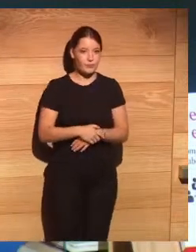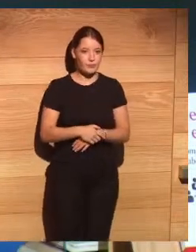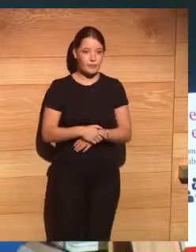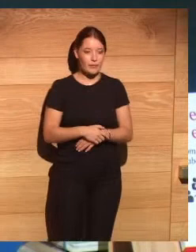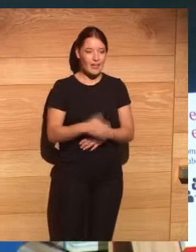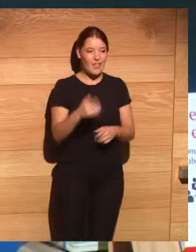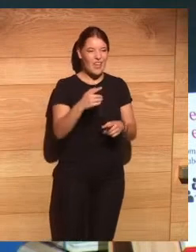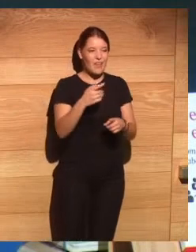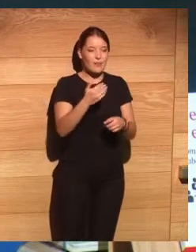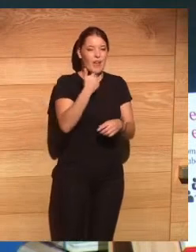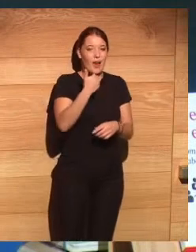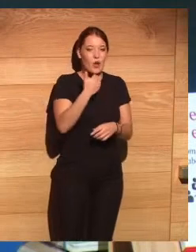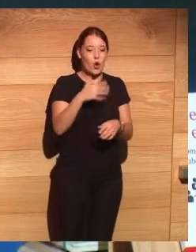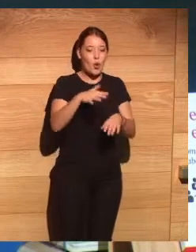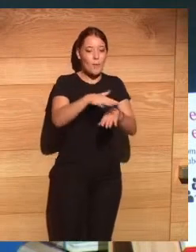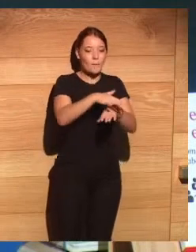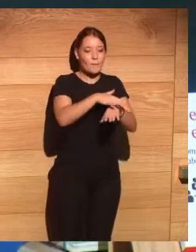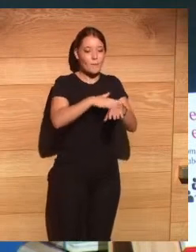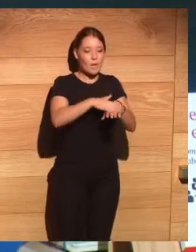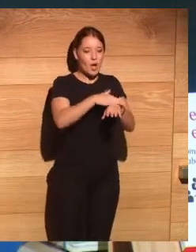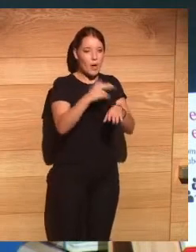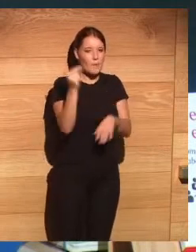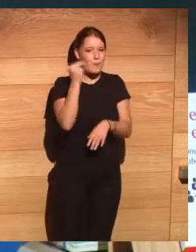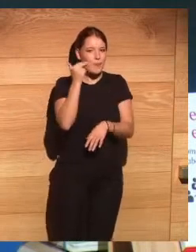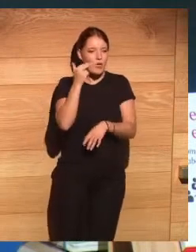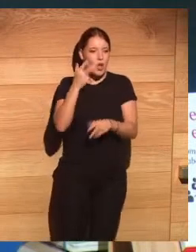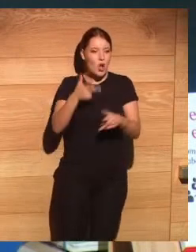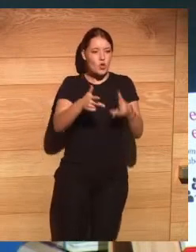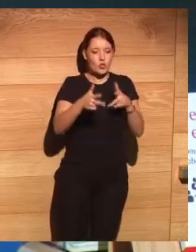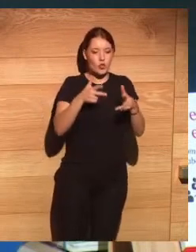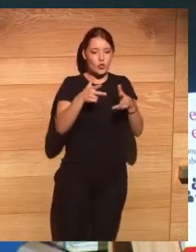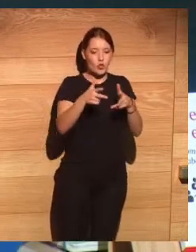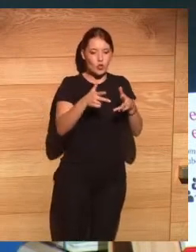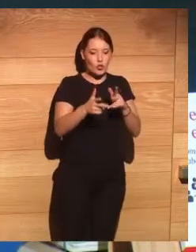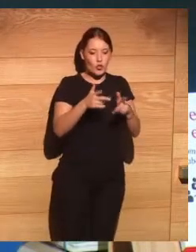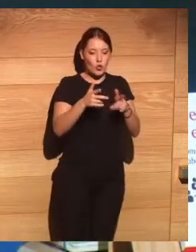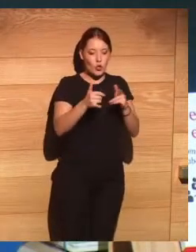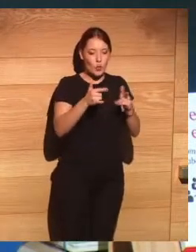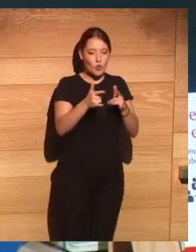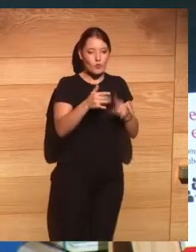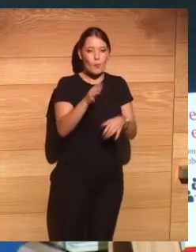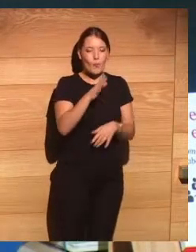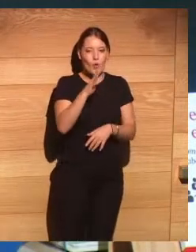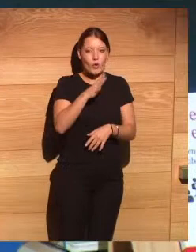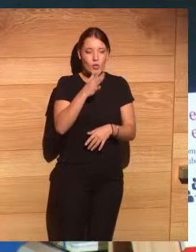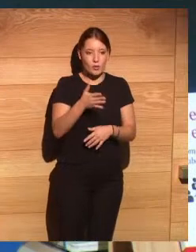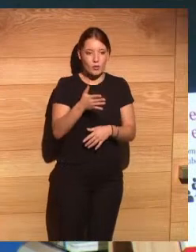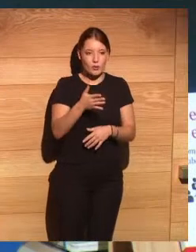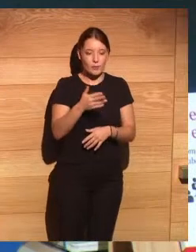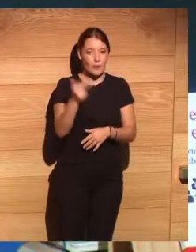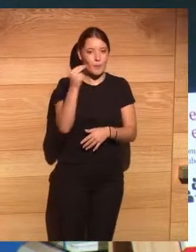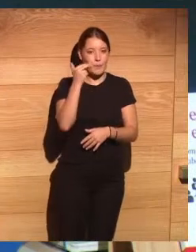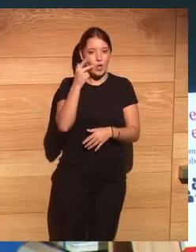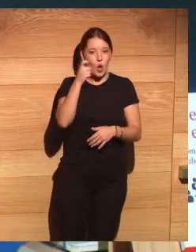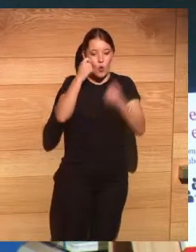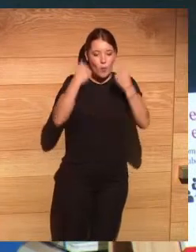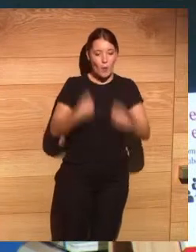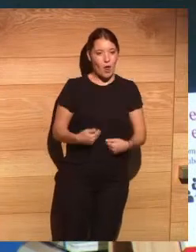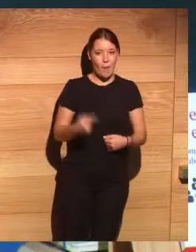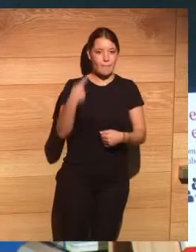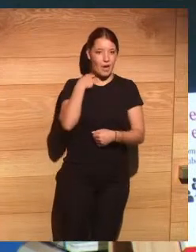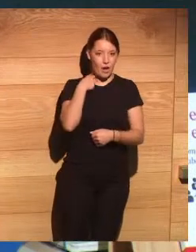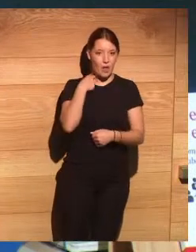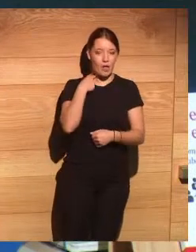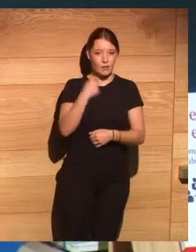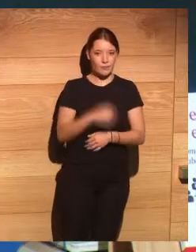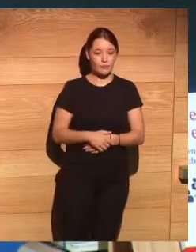es lo que tenemos miedo hacia los robots y de todo pues tenemos miedo a perder el valor humano es un miedo atábico que podemos tener y